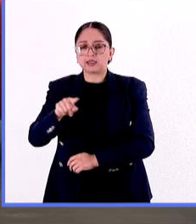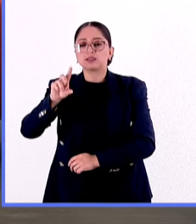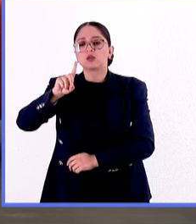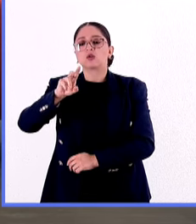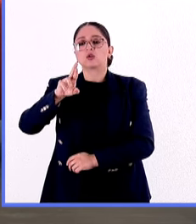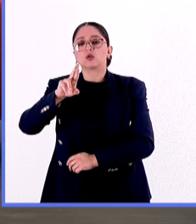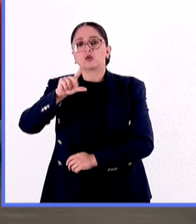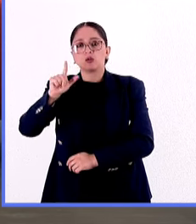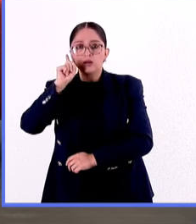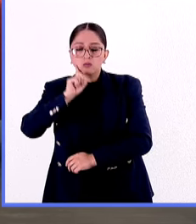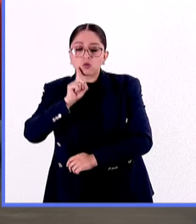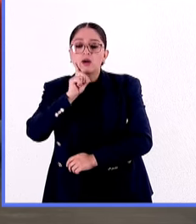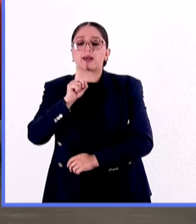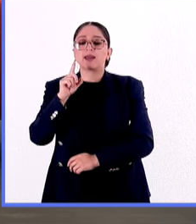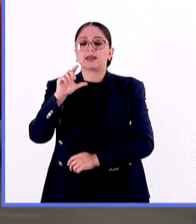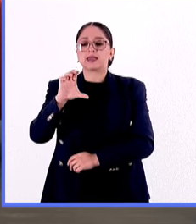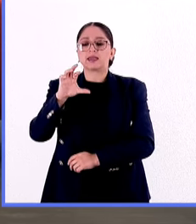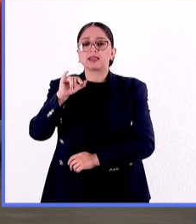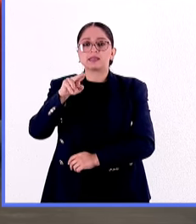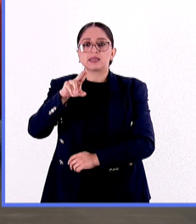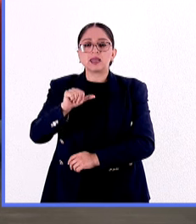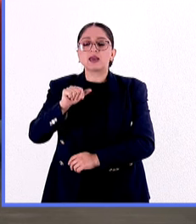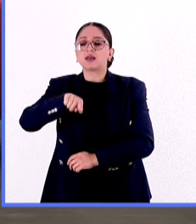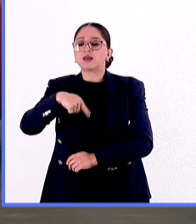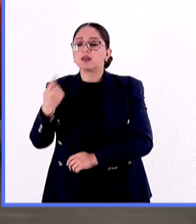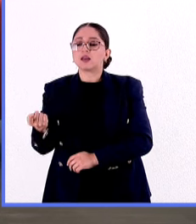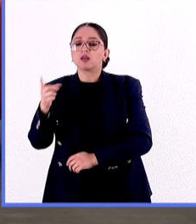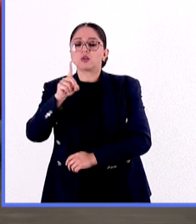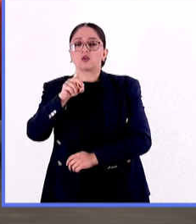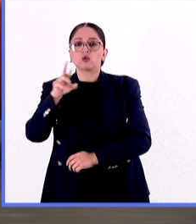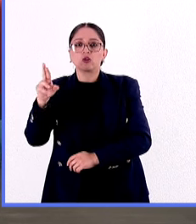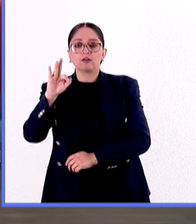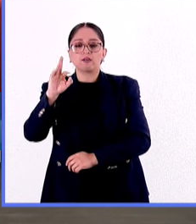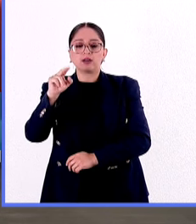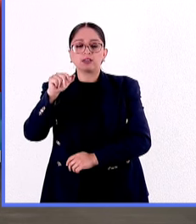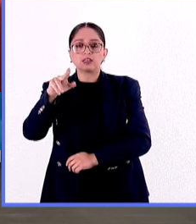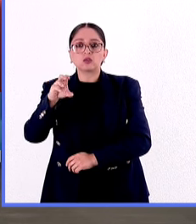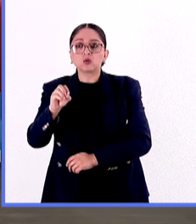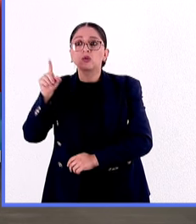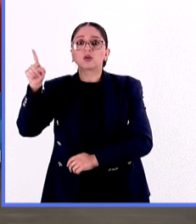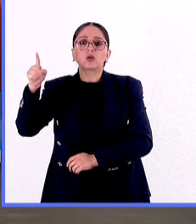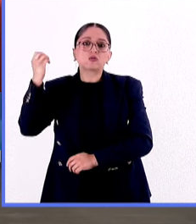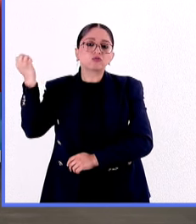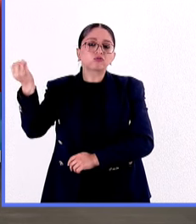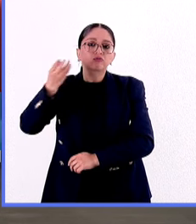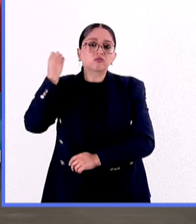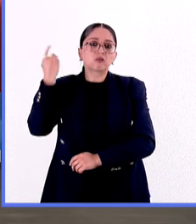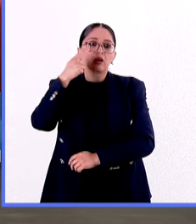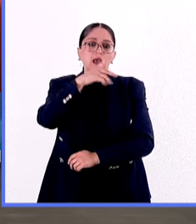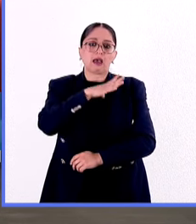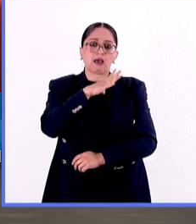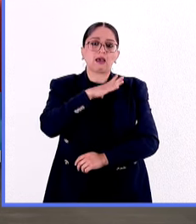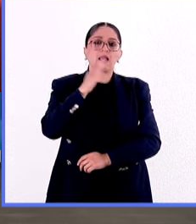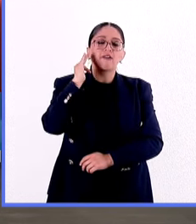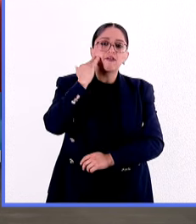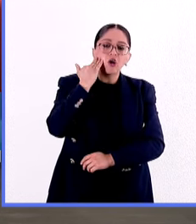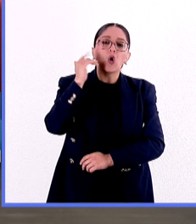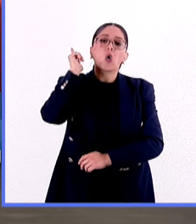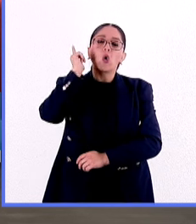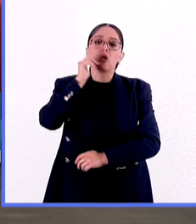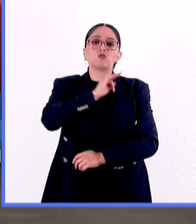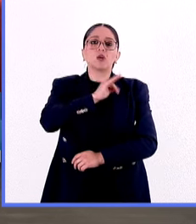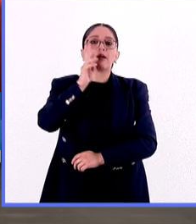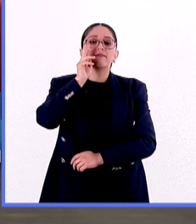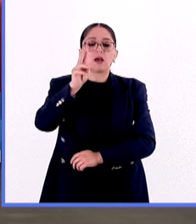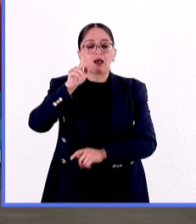Cristina Gómez y el maestro Francisco Burgoa. Esta transmisión la tuvimos por Facebook, los invitamos a que vean nuestro canal